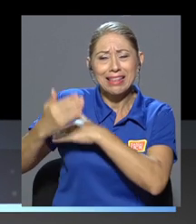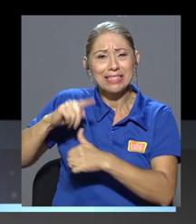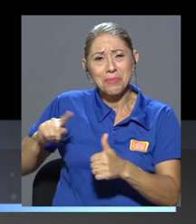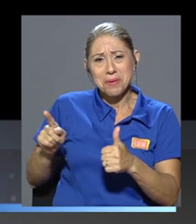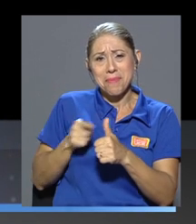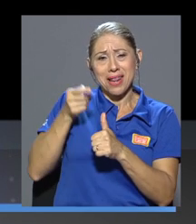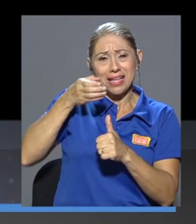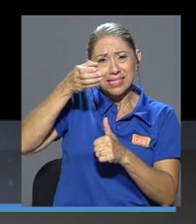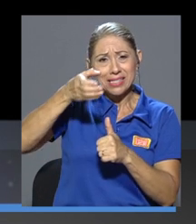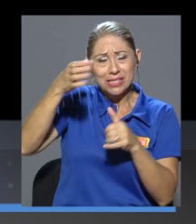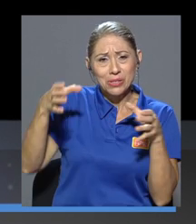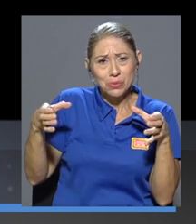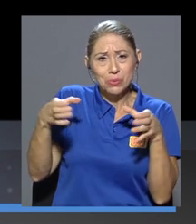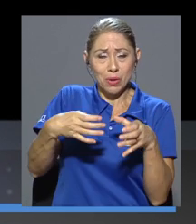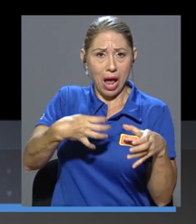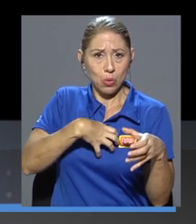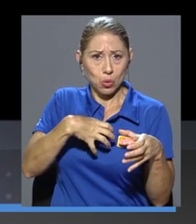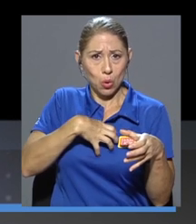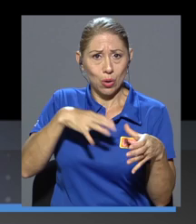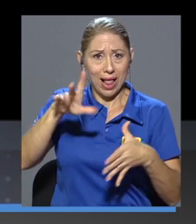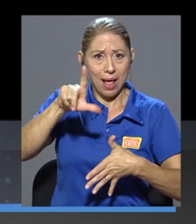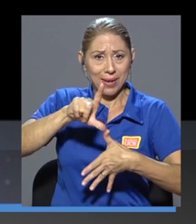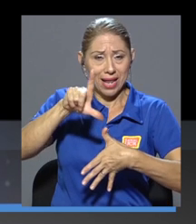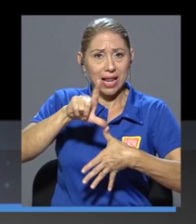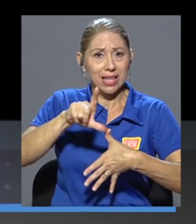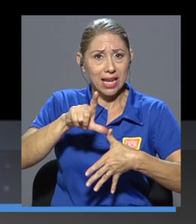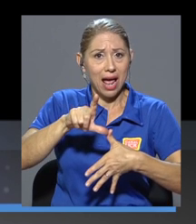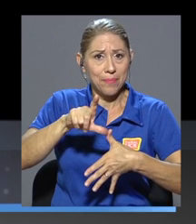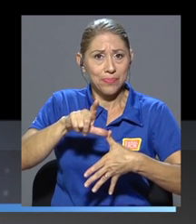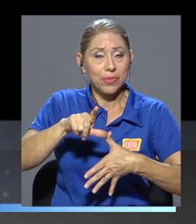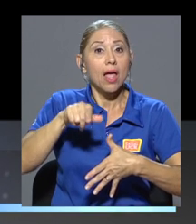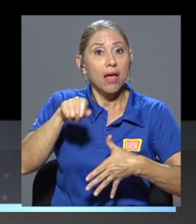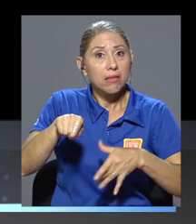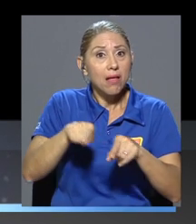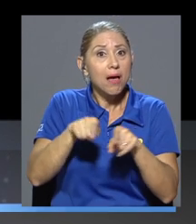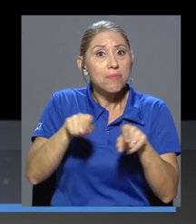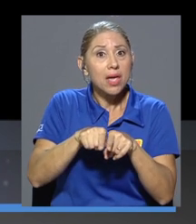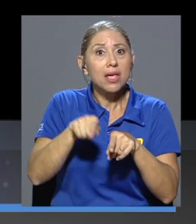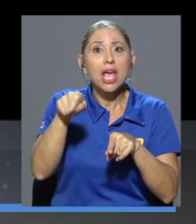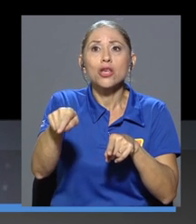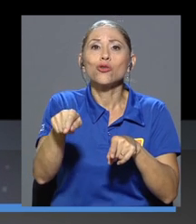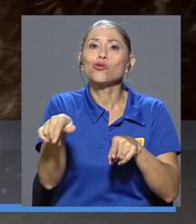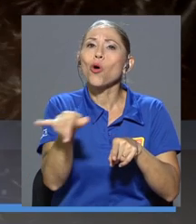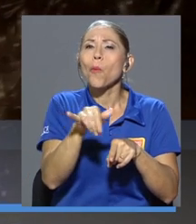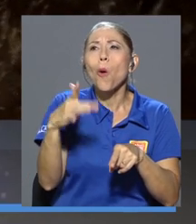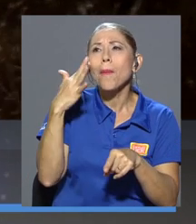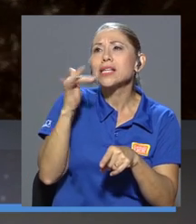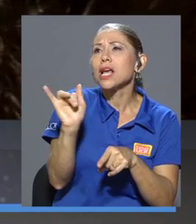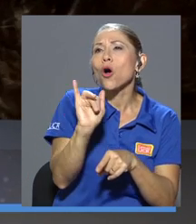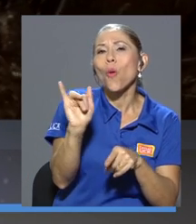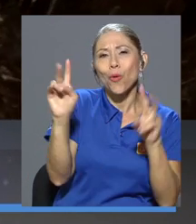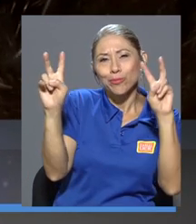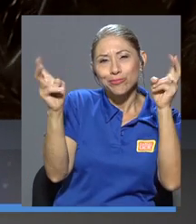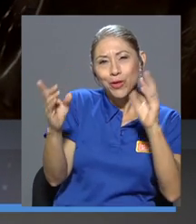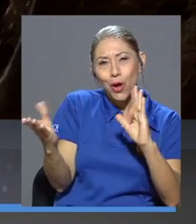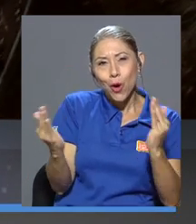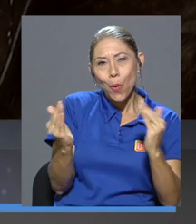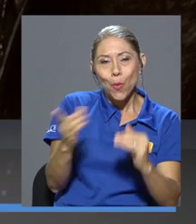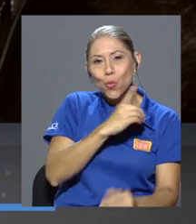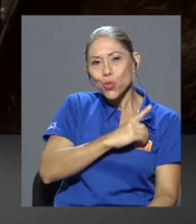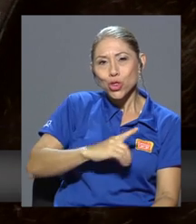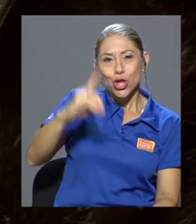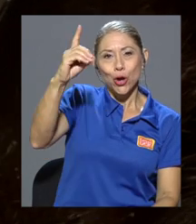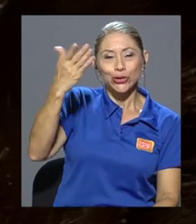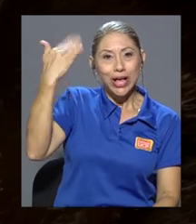autóctonas nuestras en América Latina, tomaban inclusive el lugar como de un dios, como de una deidad para aquellas